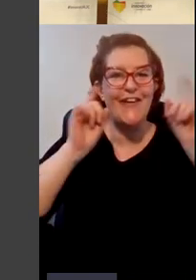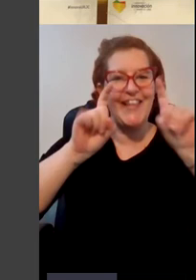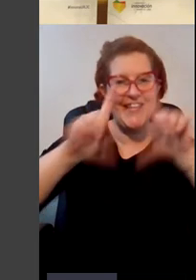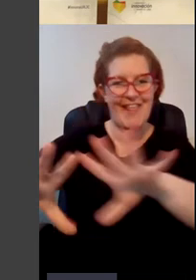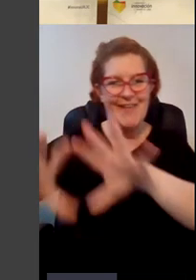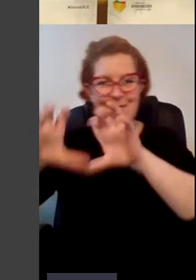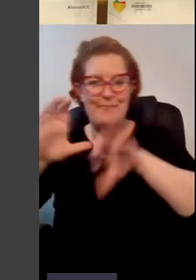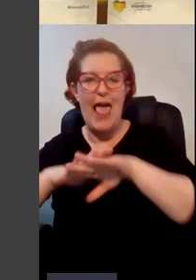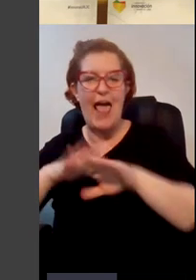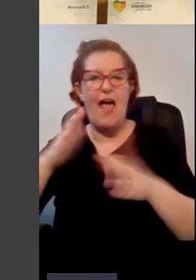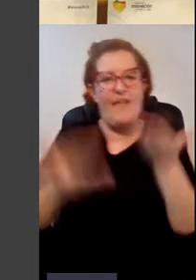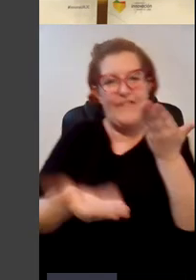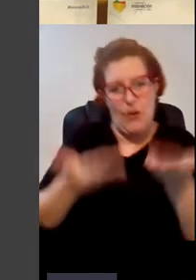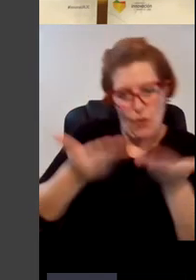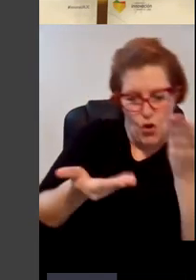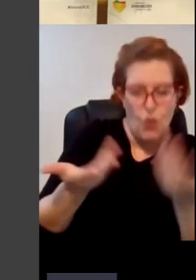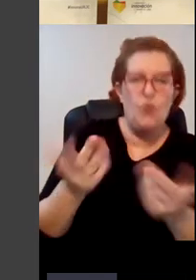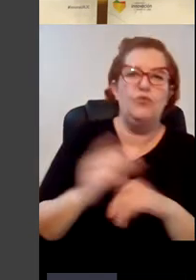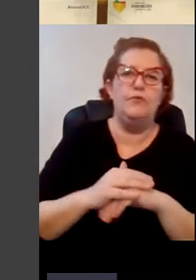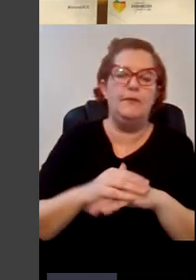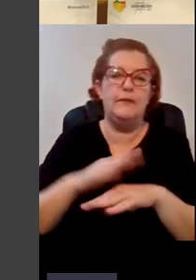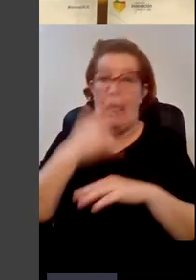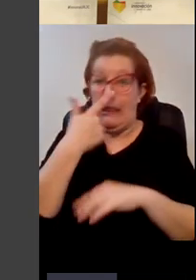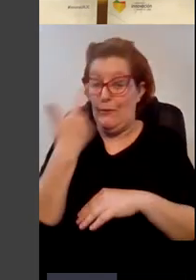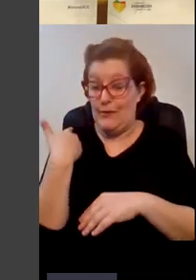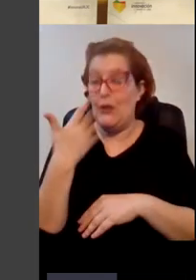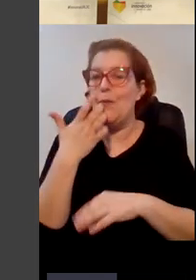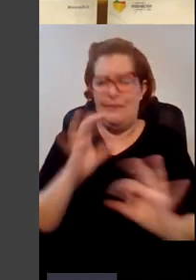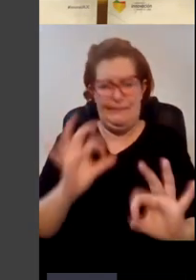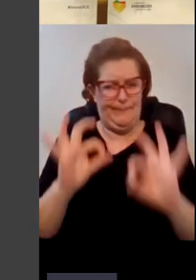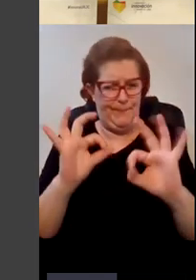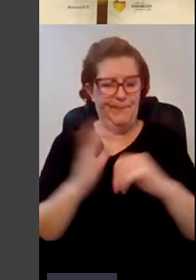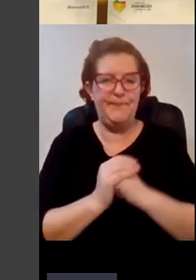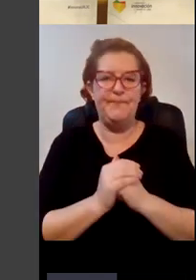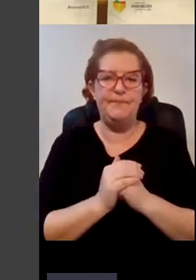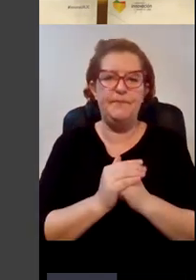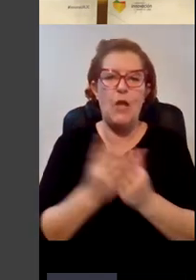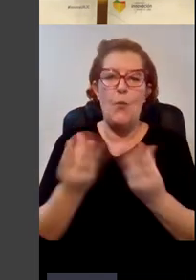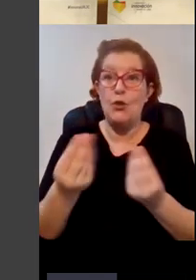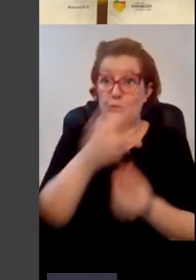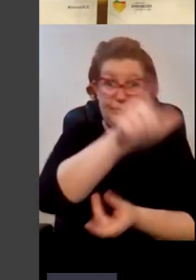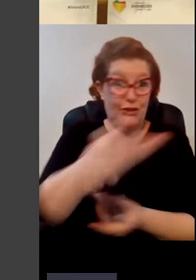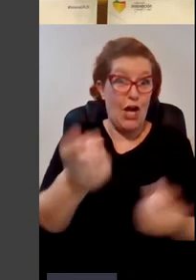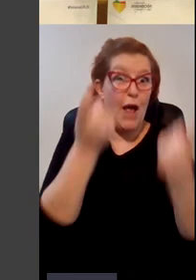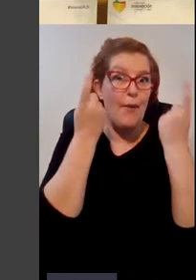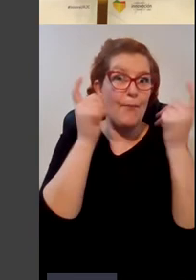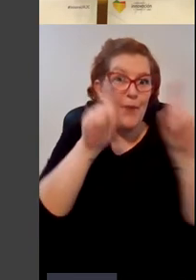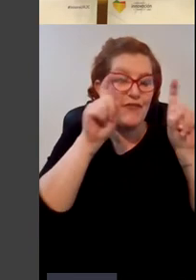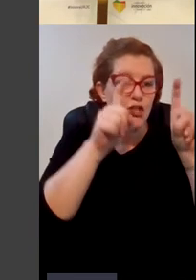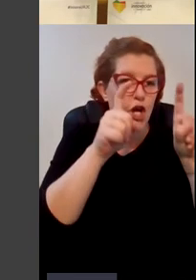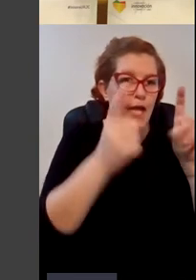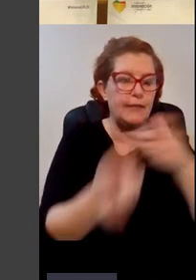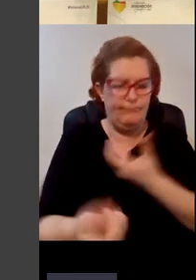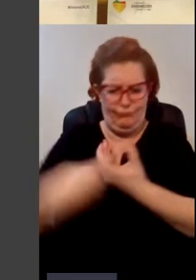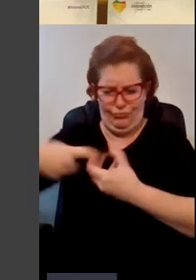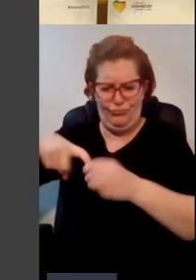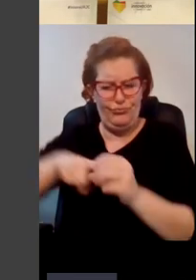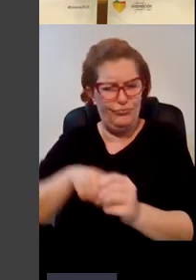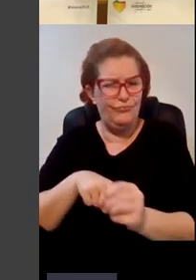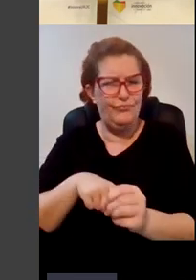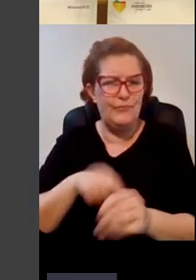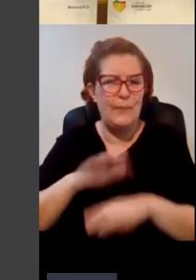para la evaluación el año pasado en concreto pues muchos profesores participamos en la en la